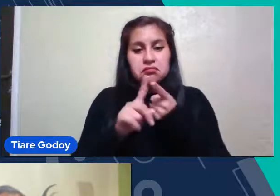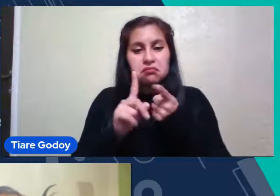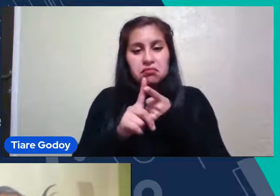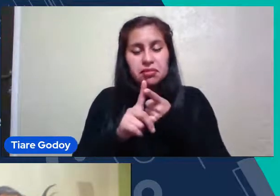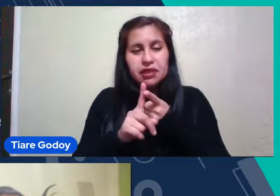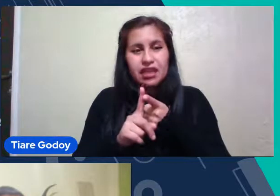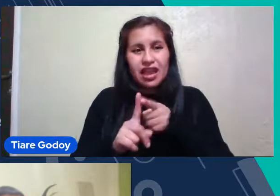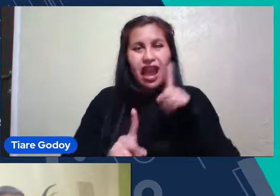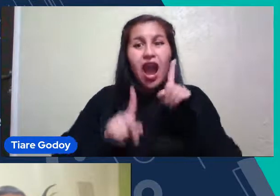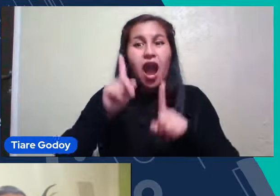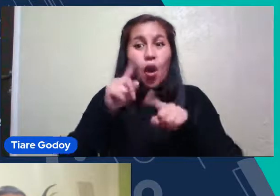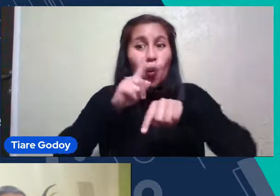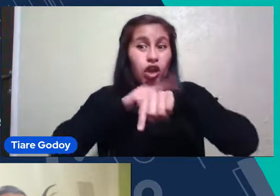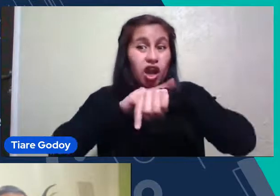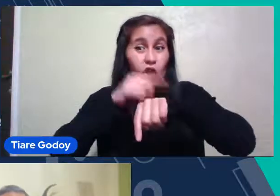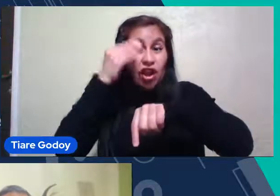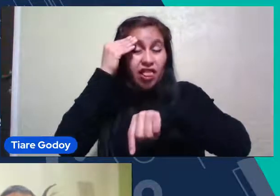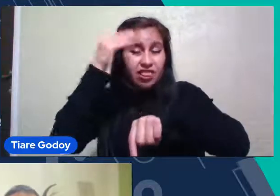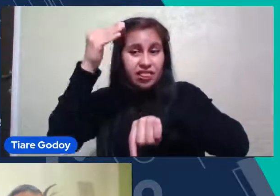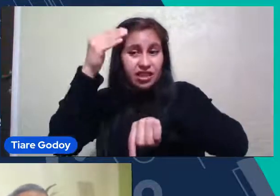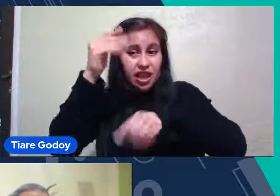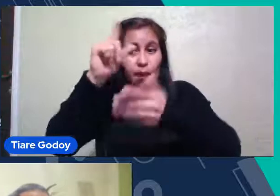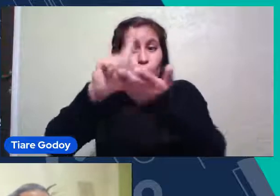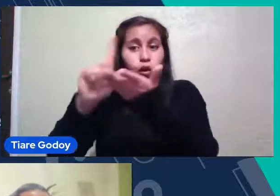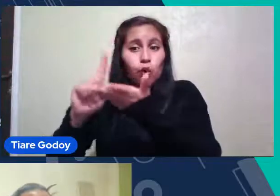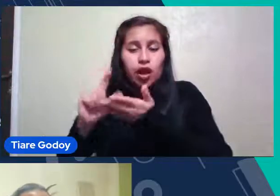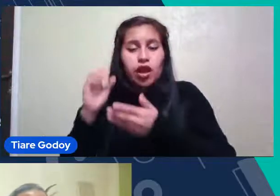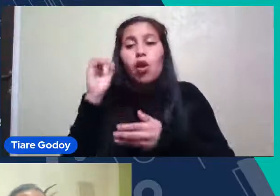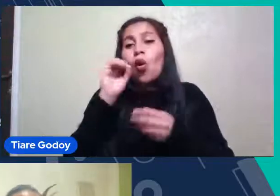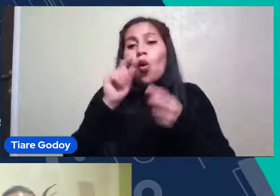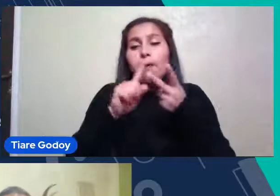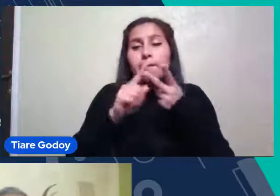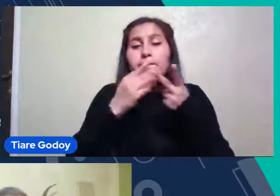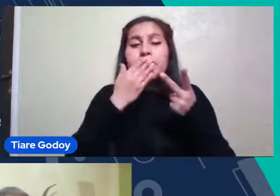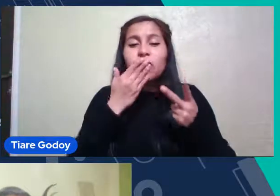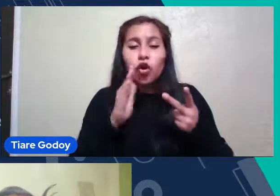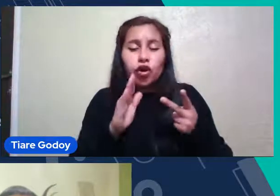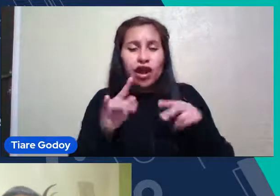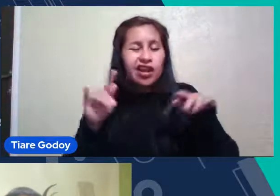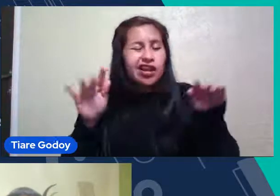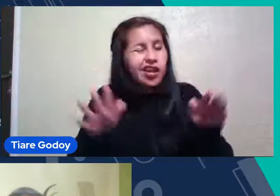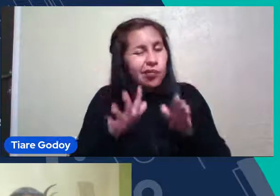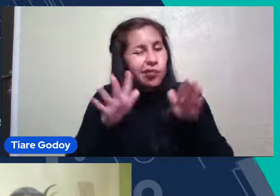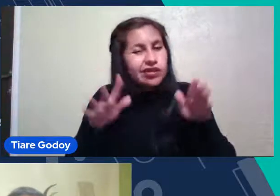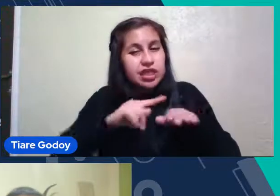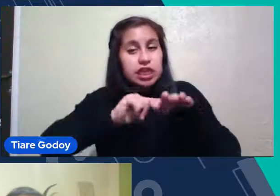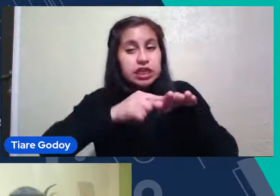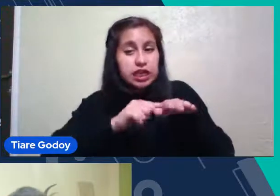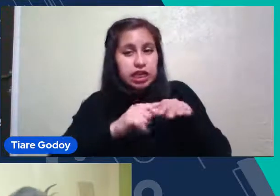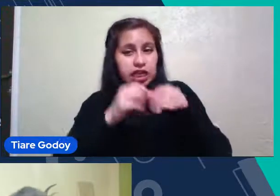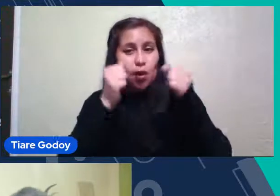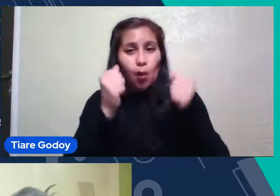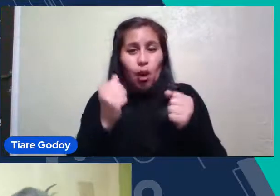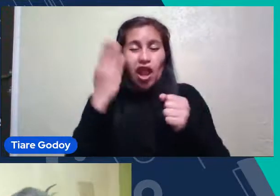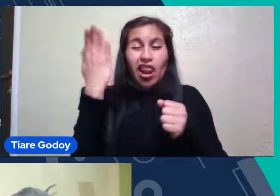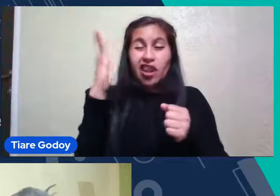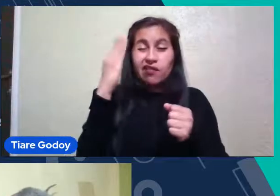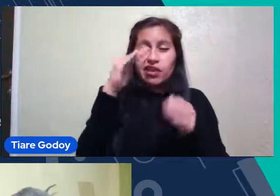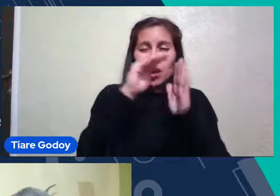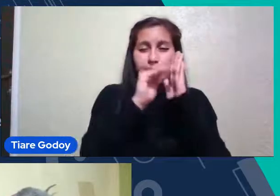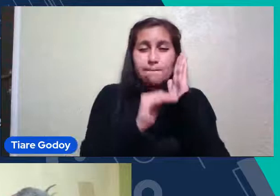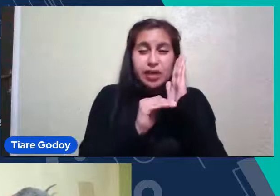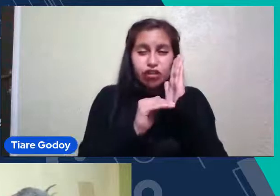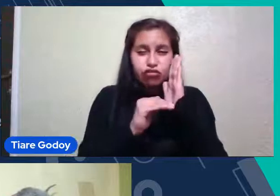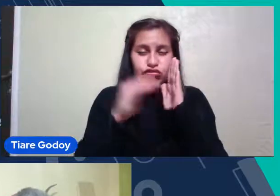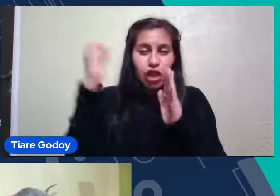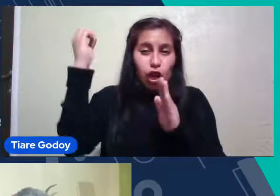Ciertos Horarios Del Día Por Algún Lugar O Que Se Mejore La Capacidad Técnica Para Que Puedan Reflejar Menos Luz Claro